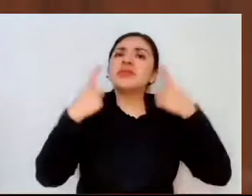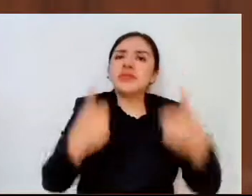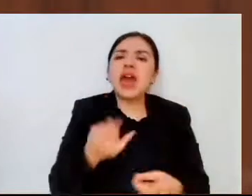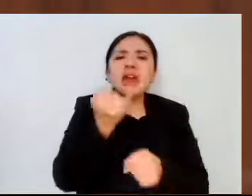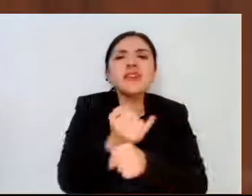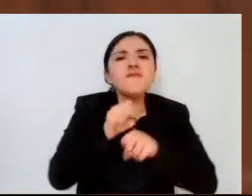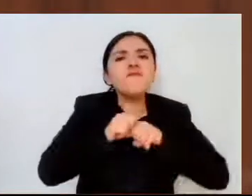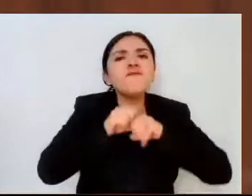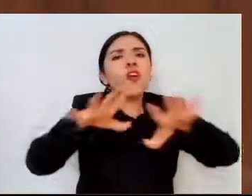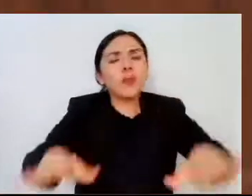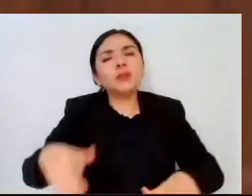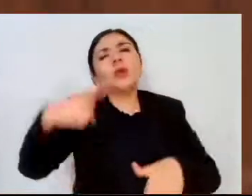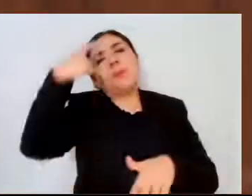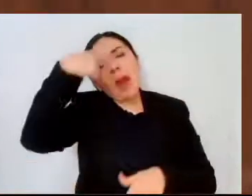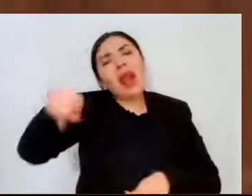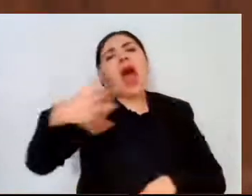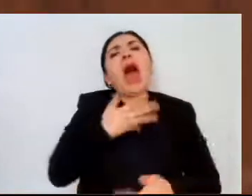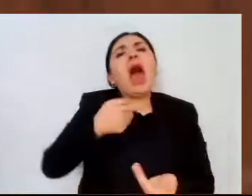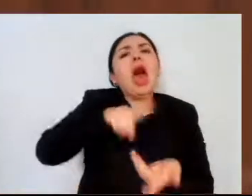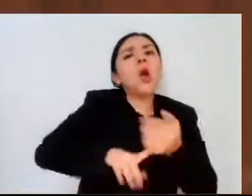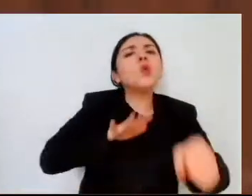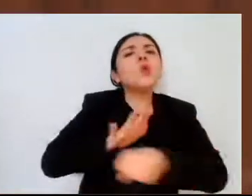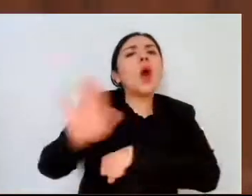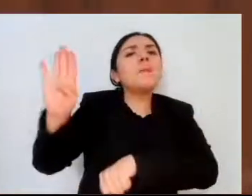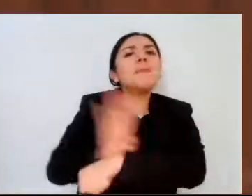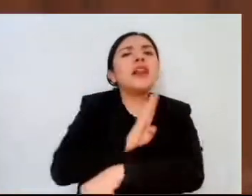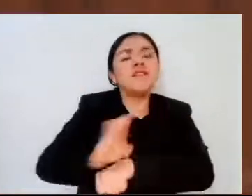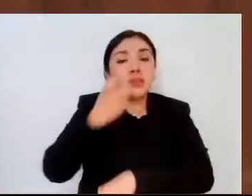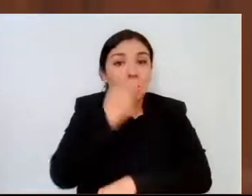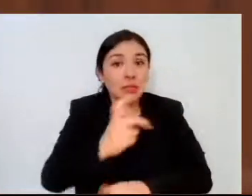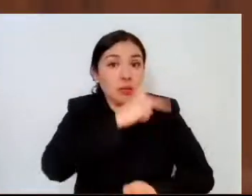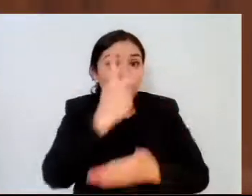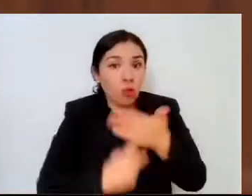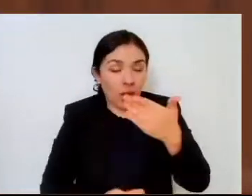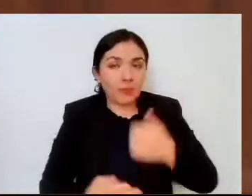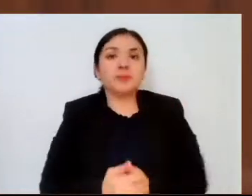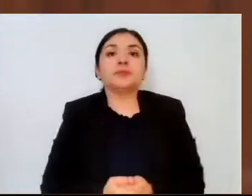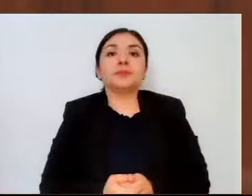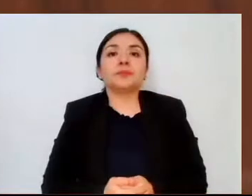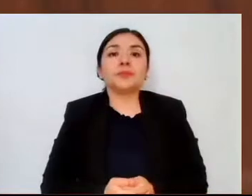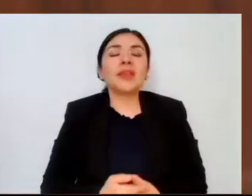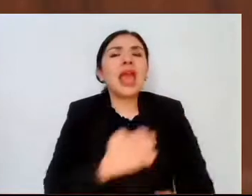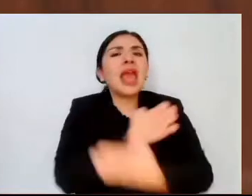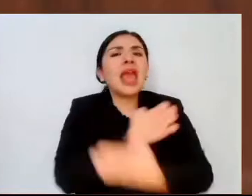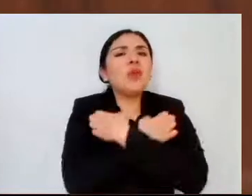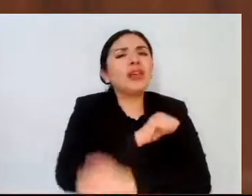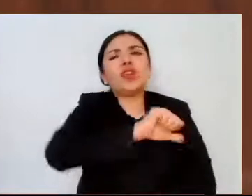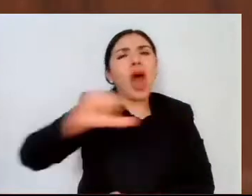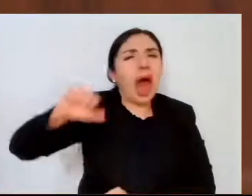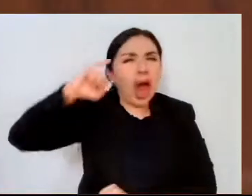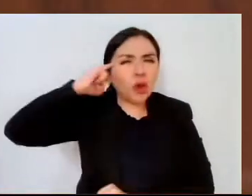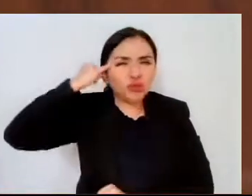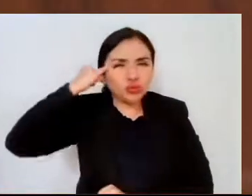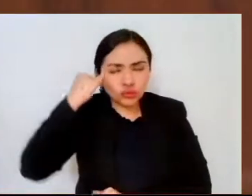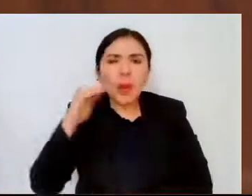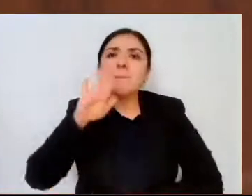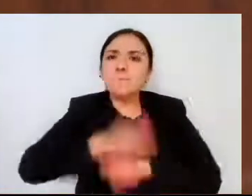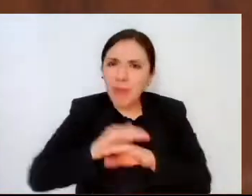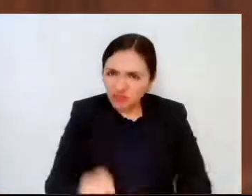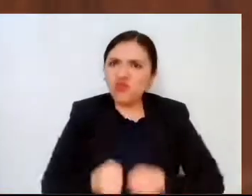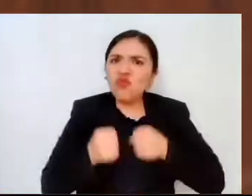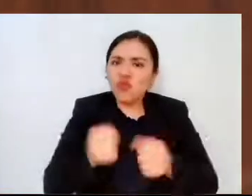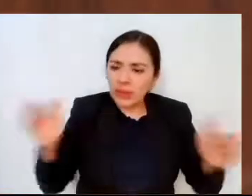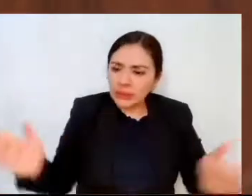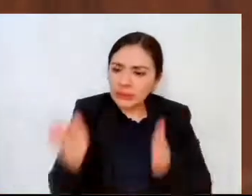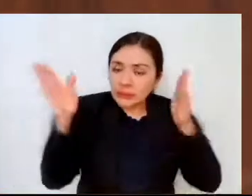de los beneficios de este programa. En educación indígena, fortalecemos el aprendizaje